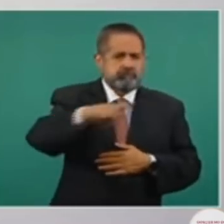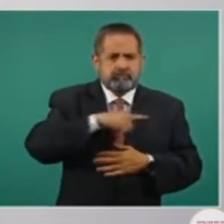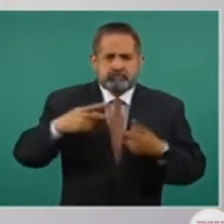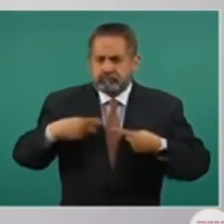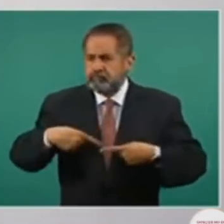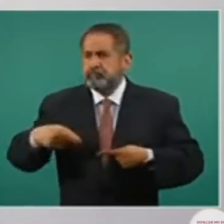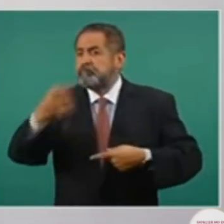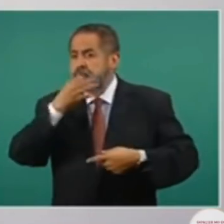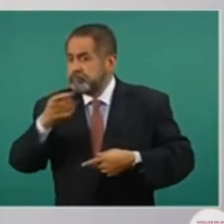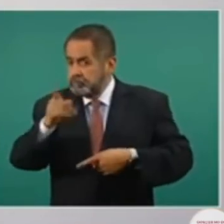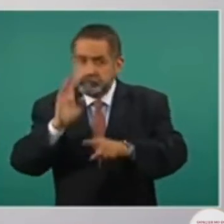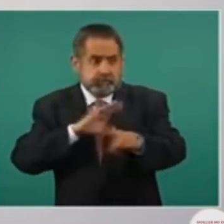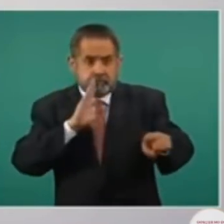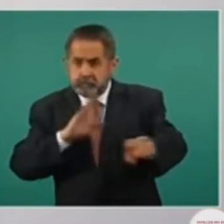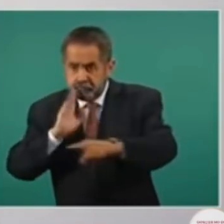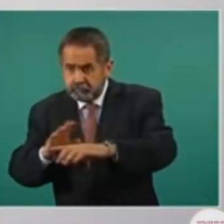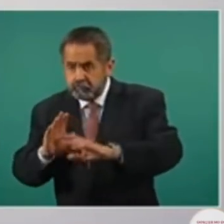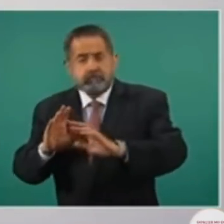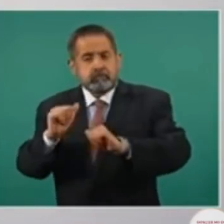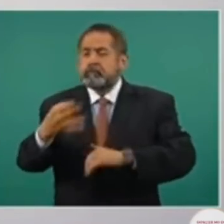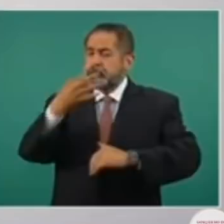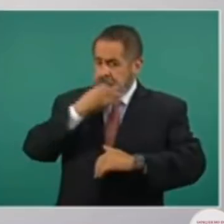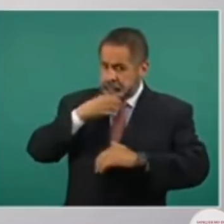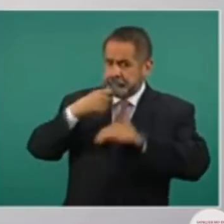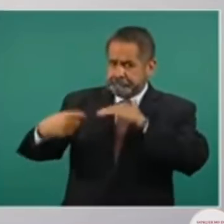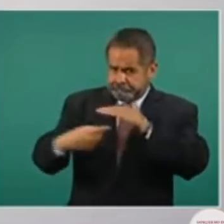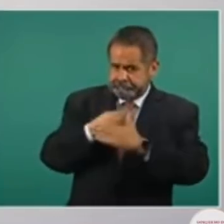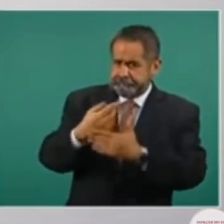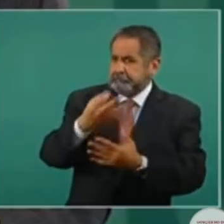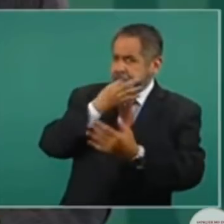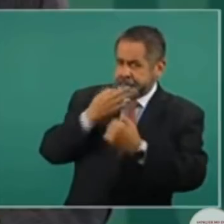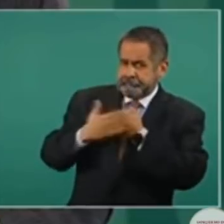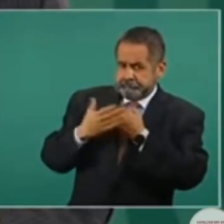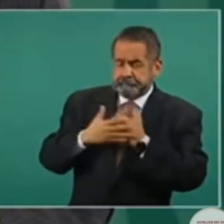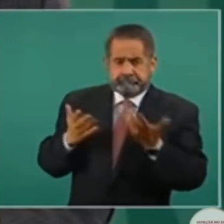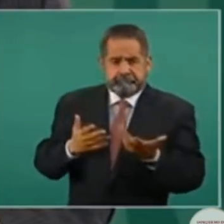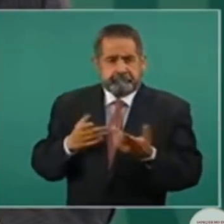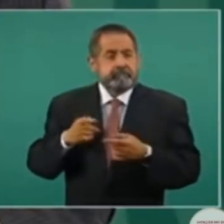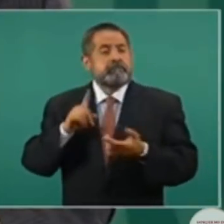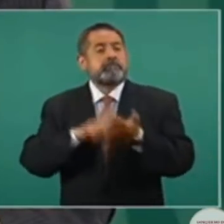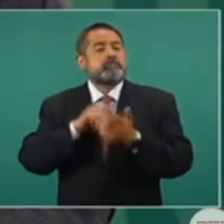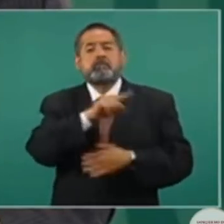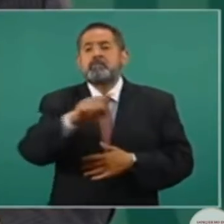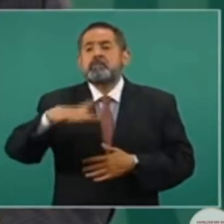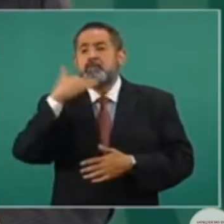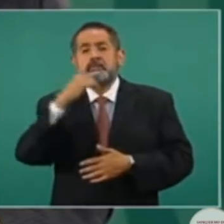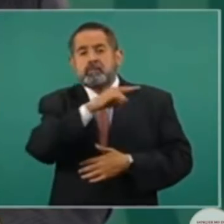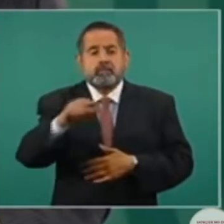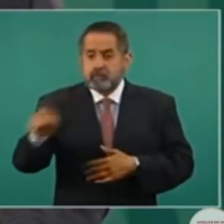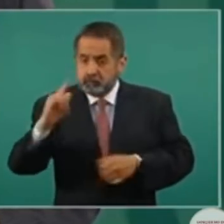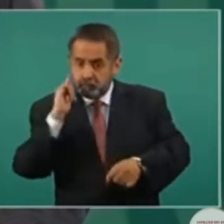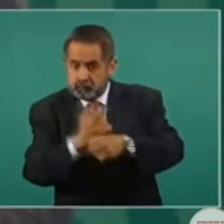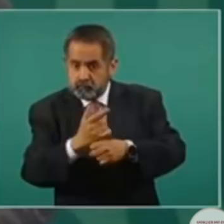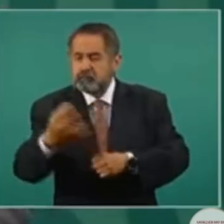ciudadanos para denunciar los casos de corrupción. Vamos